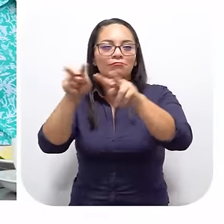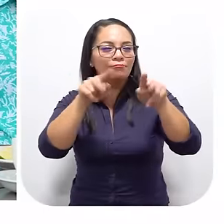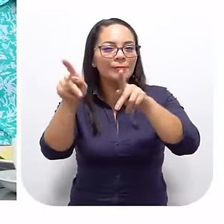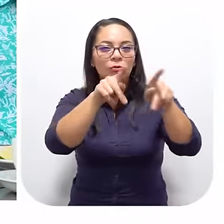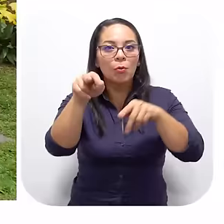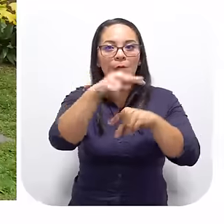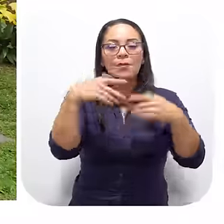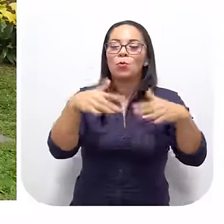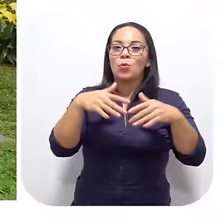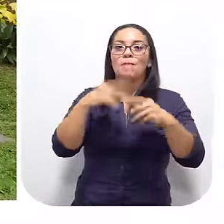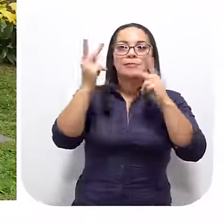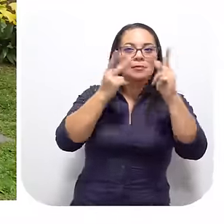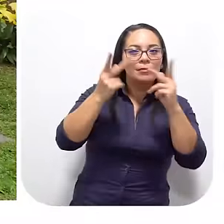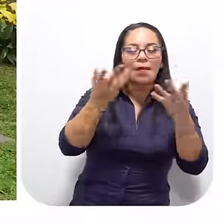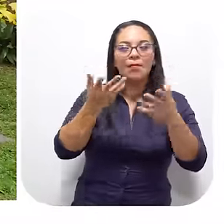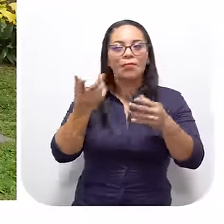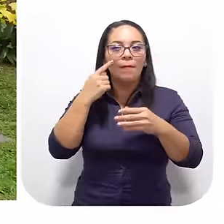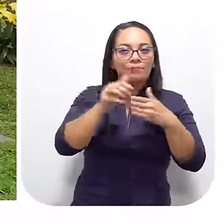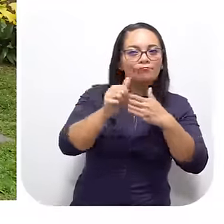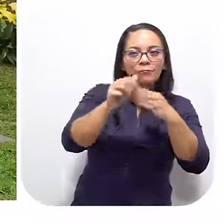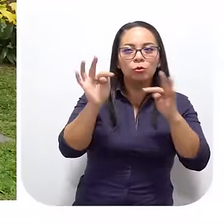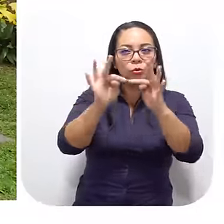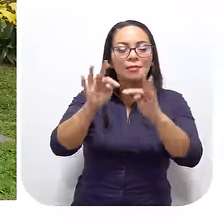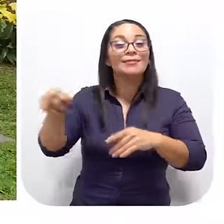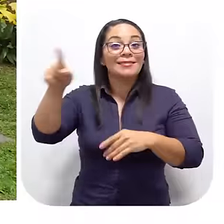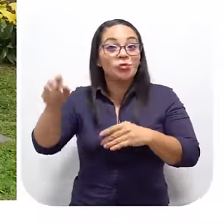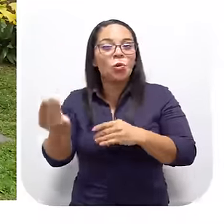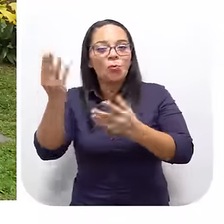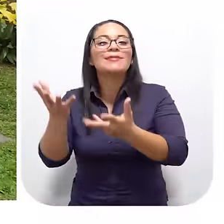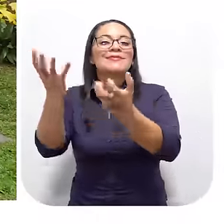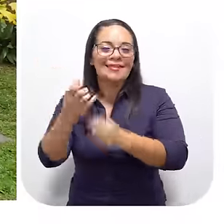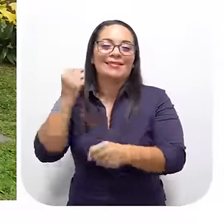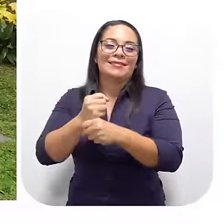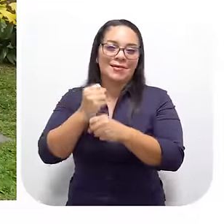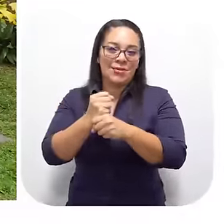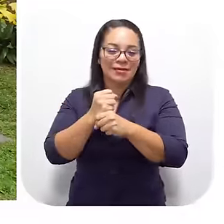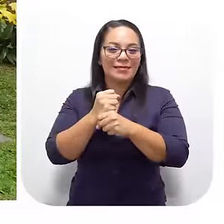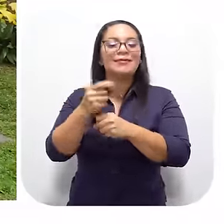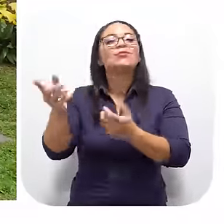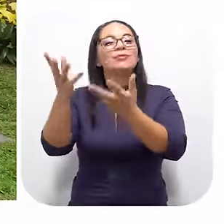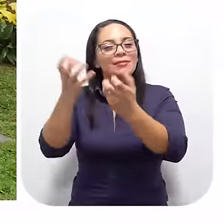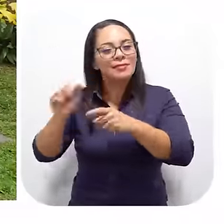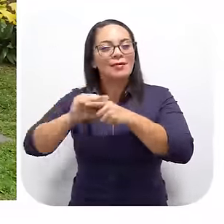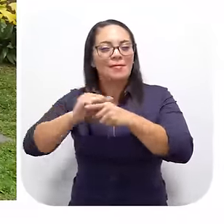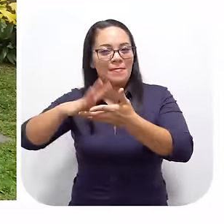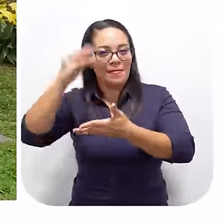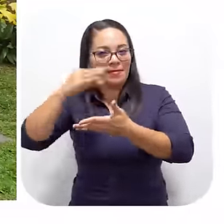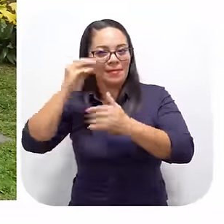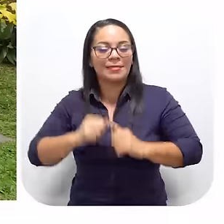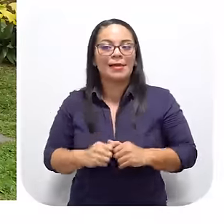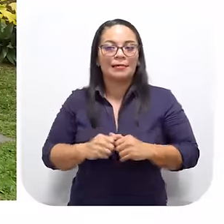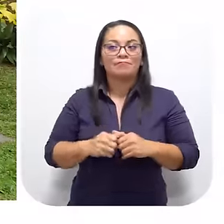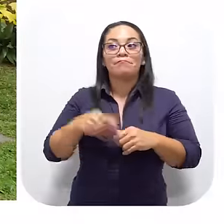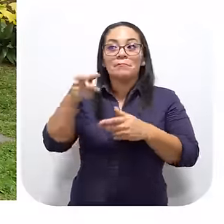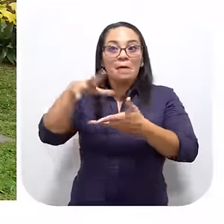Trabajando Yendo Visitando Llevando turistas Y ellos quieren Trabajar Quieren Quieren